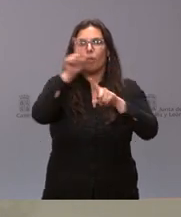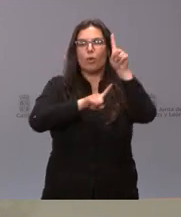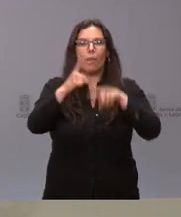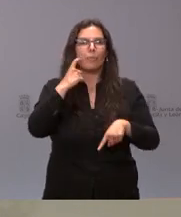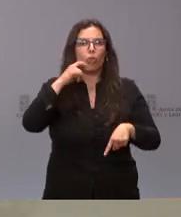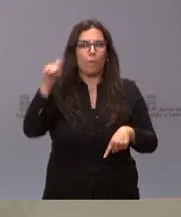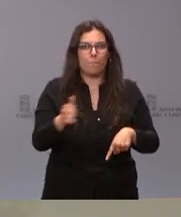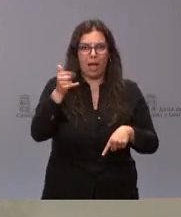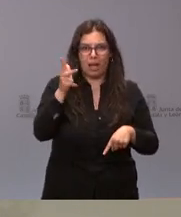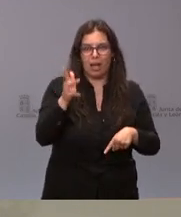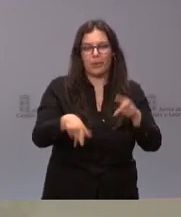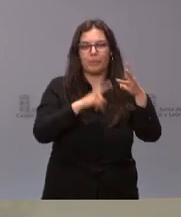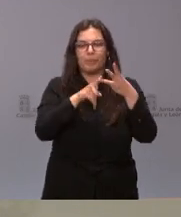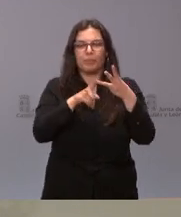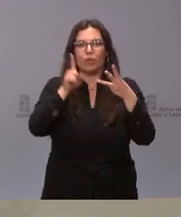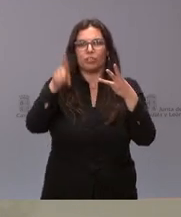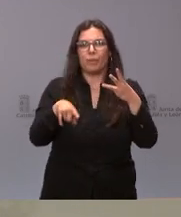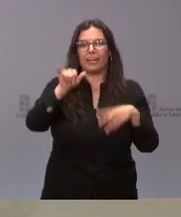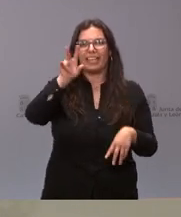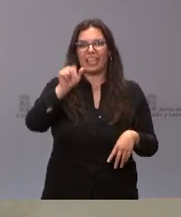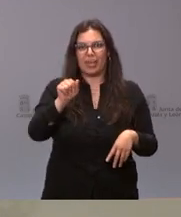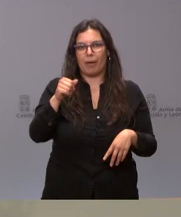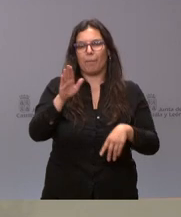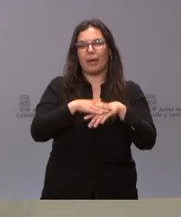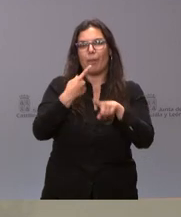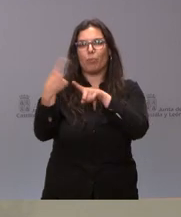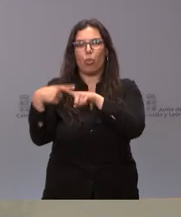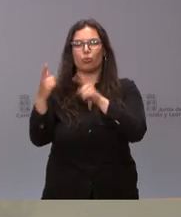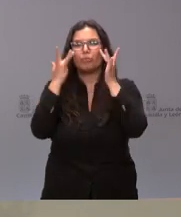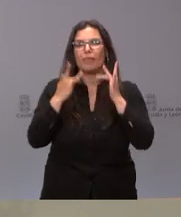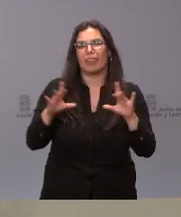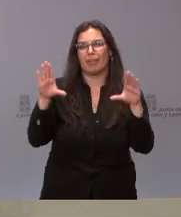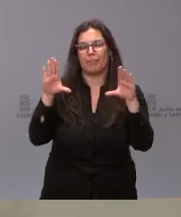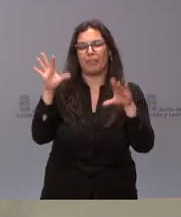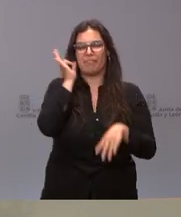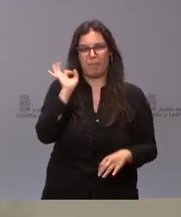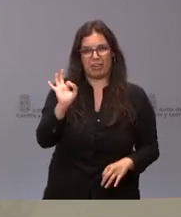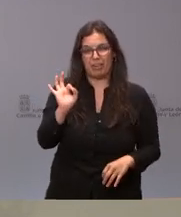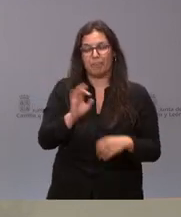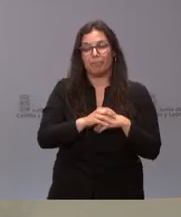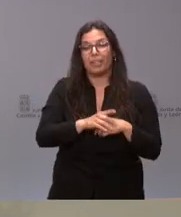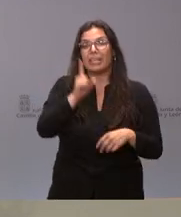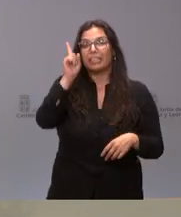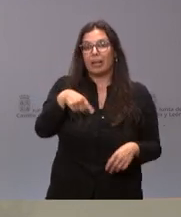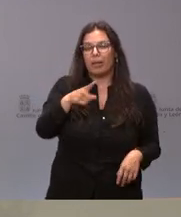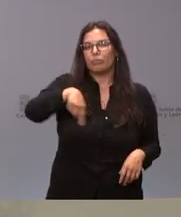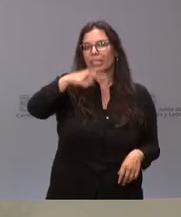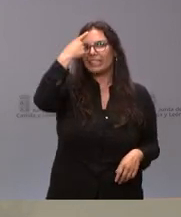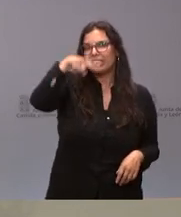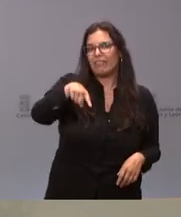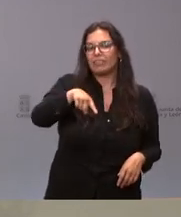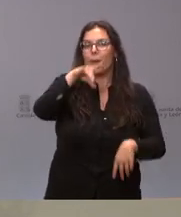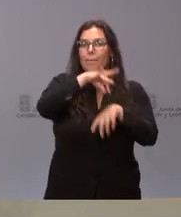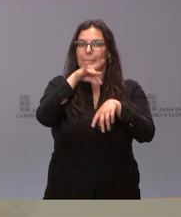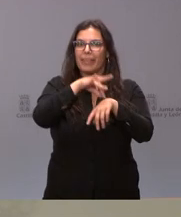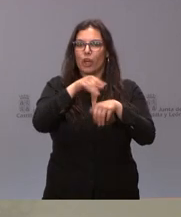menstruales o lo del IVA en la higiene femenina. Y me gustaría saber también si tienen el número de médicos objetores